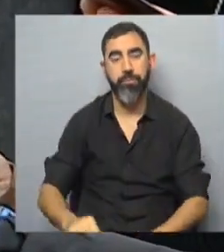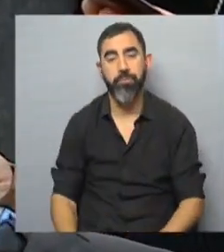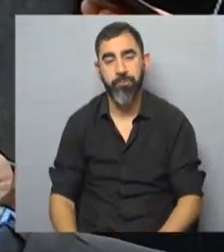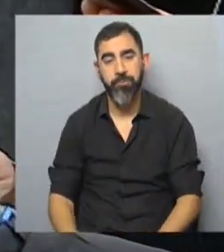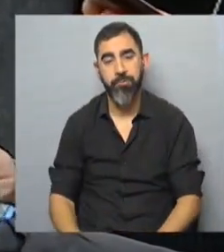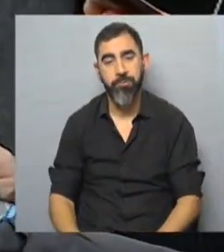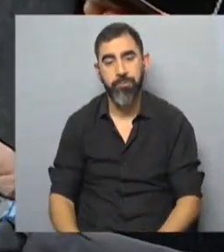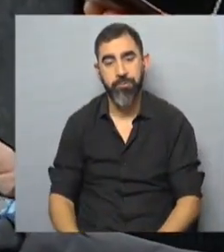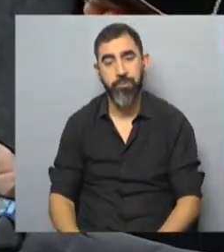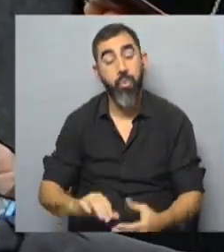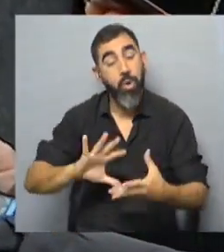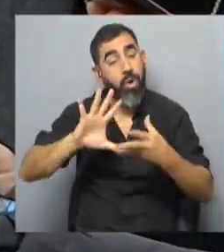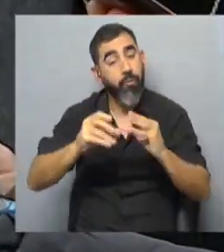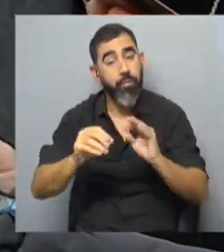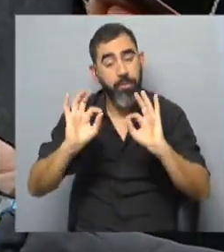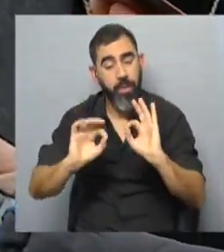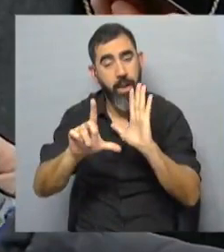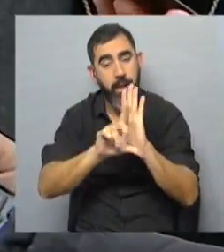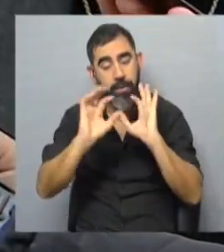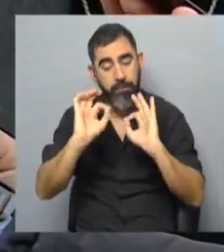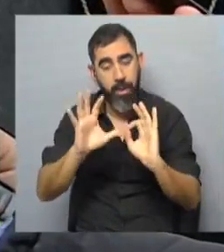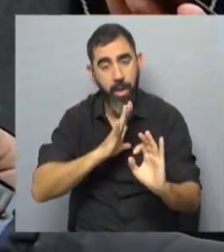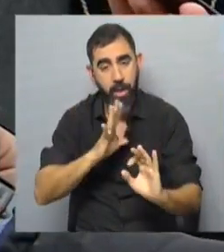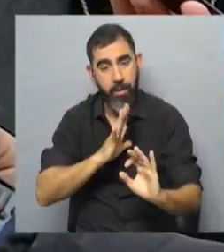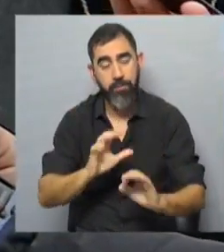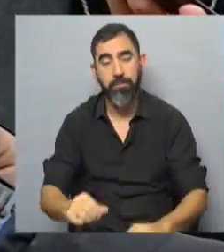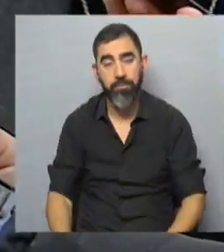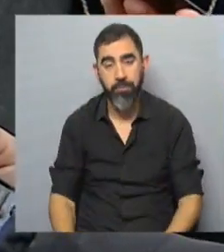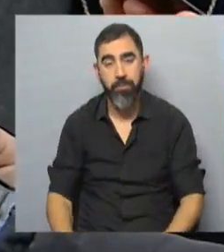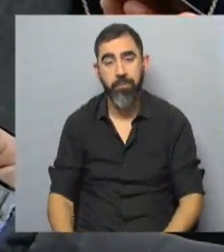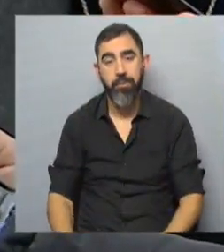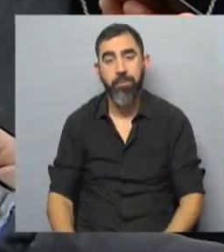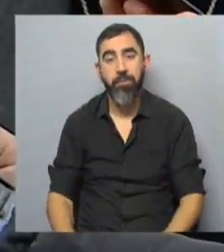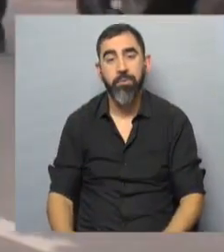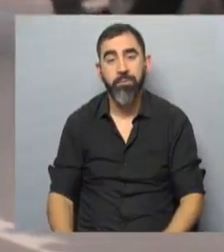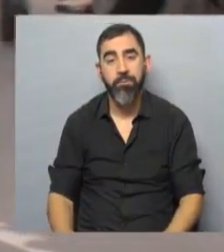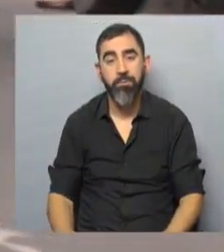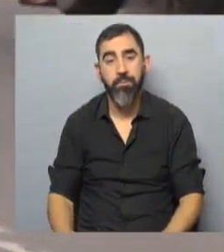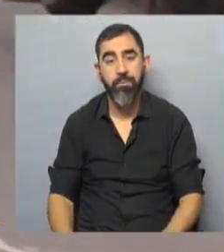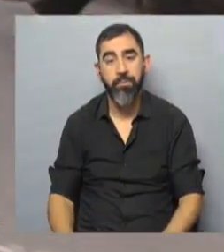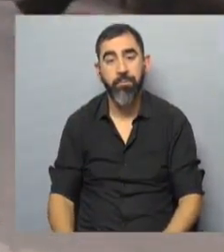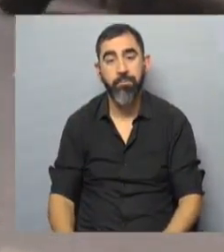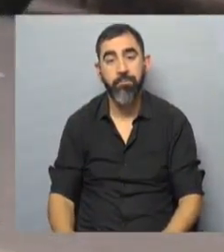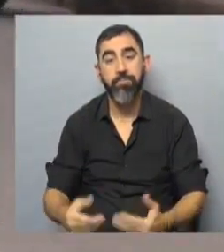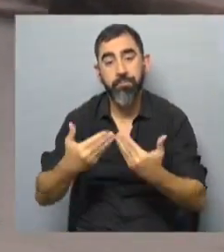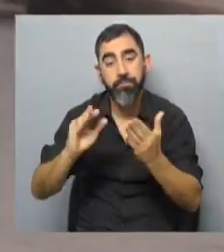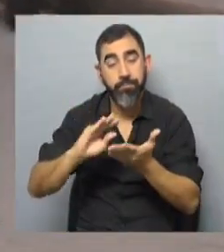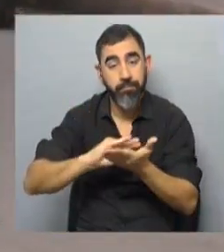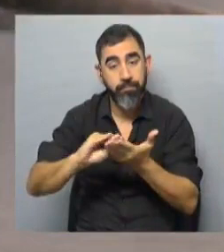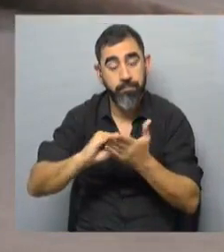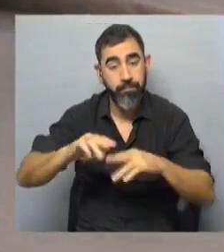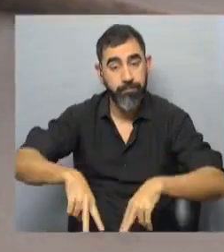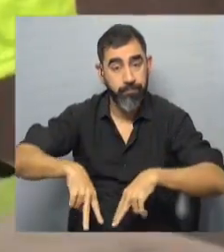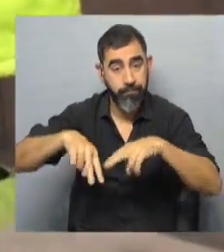inmediatamente con los mecanismos ajustados a derecho que hay en la administración pública. Tras la apertura de la investigación